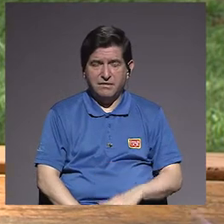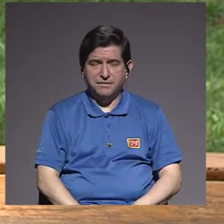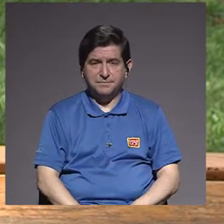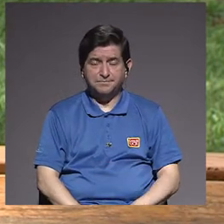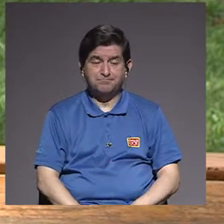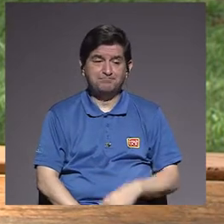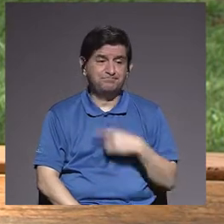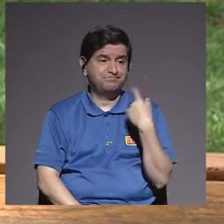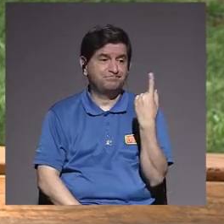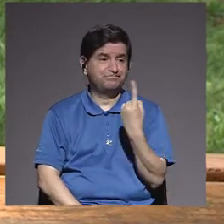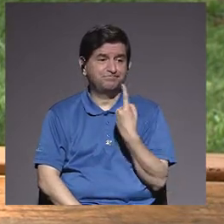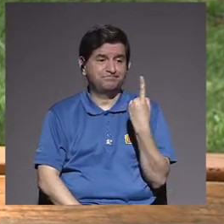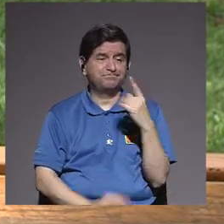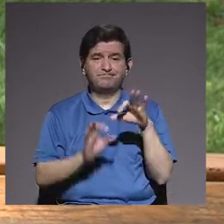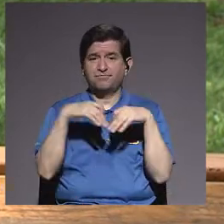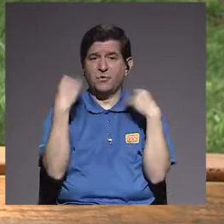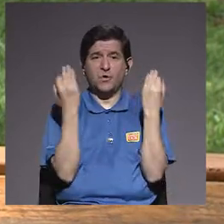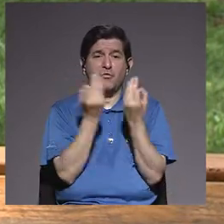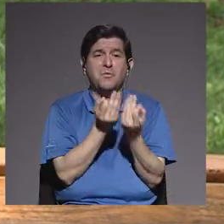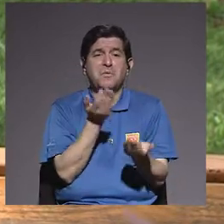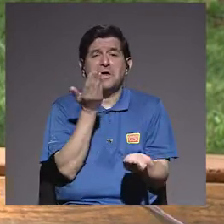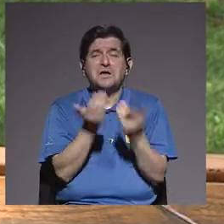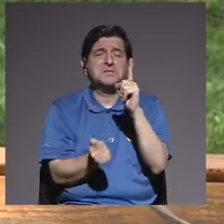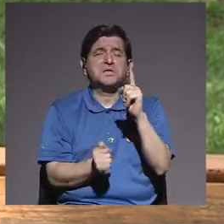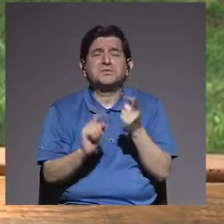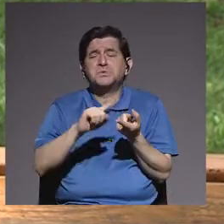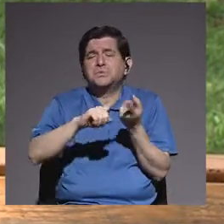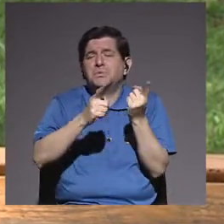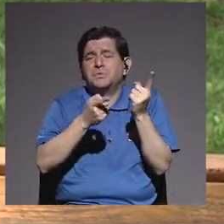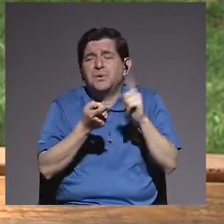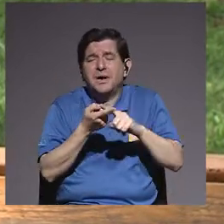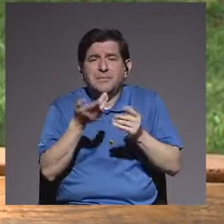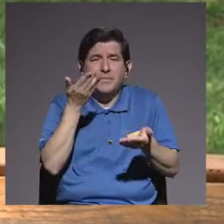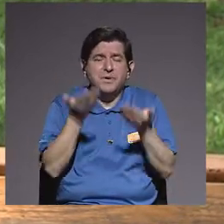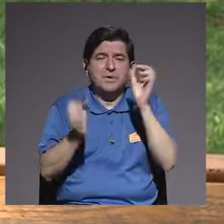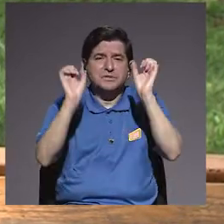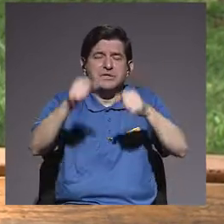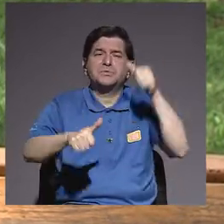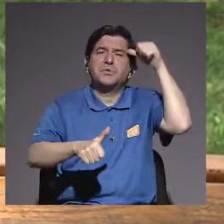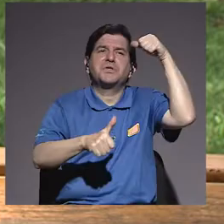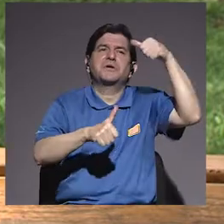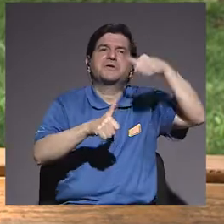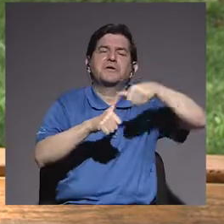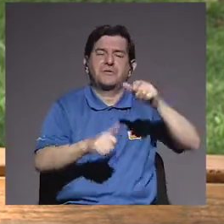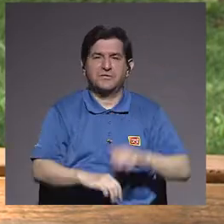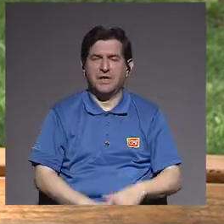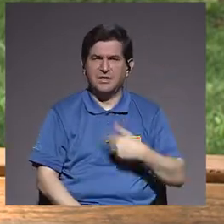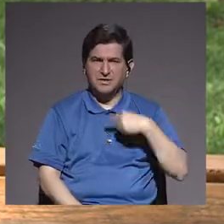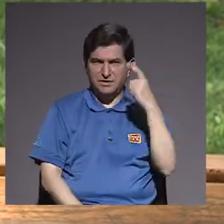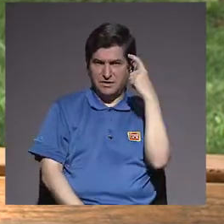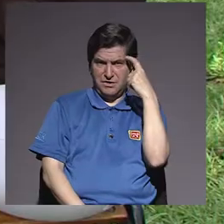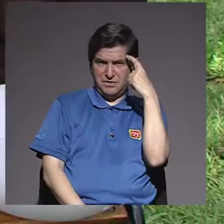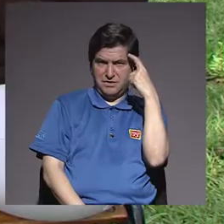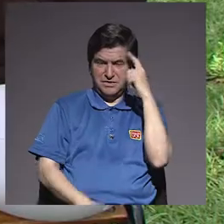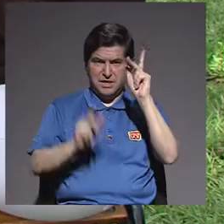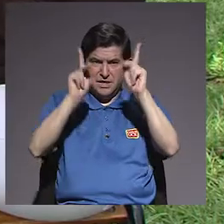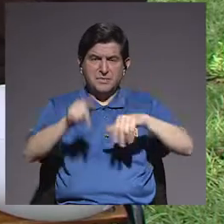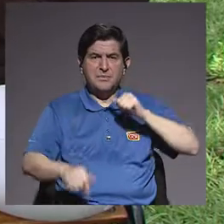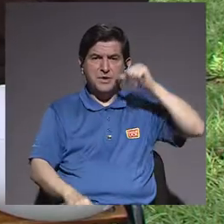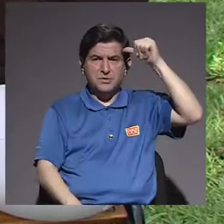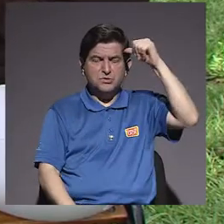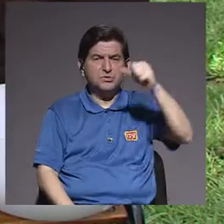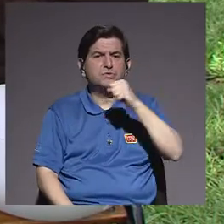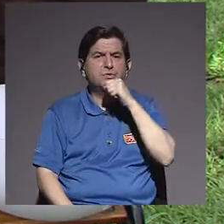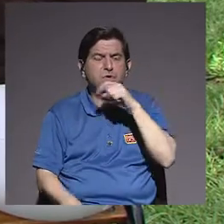familiares y una que otra amistad que en algún momento se pueda acordar. Estaba pensando, por ejemplo, que las personas